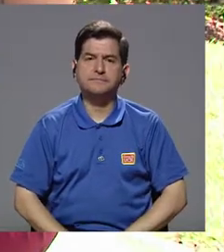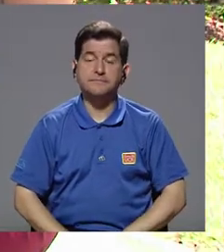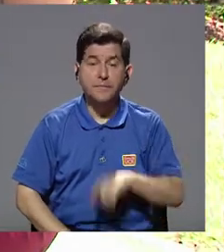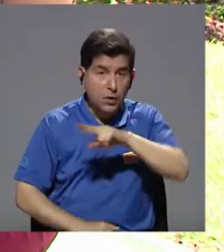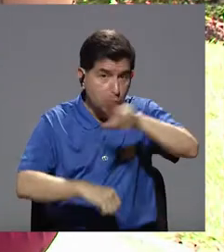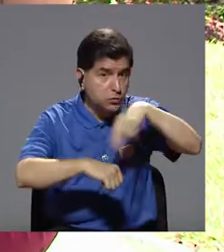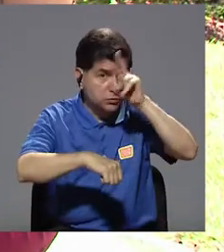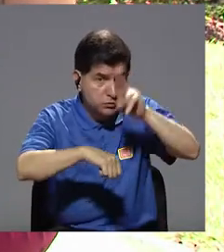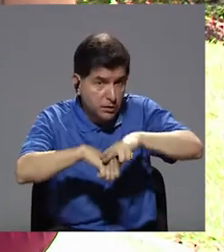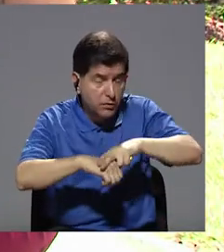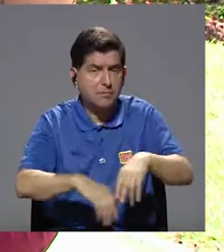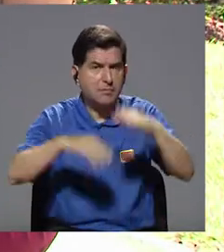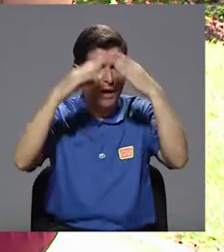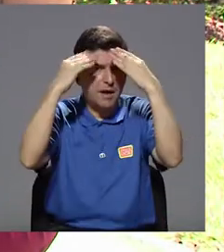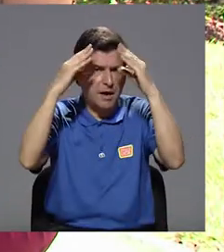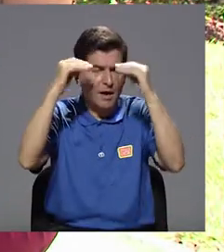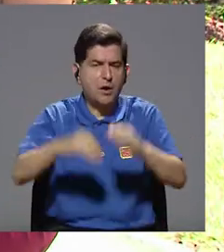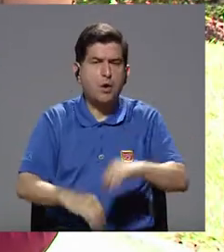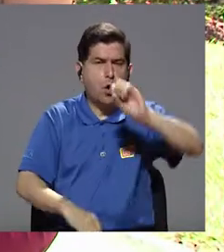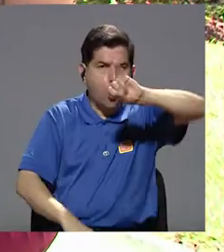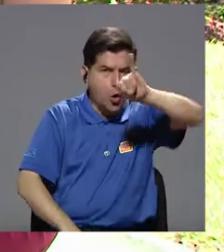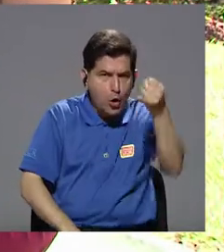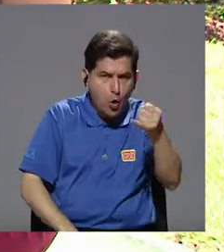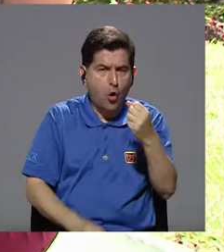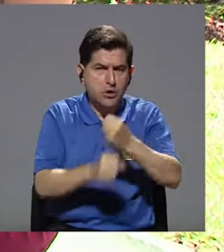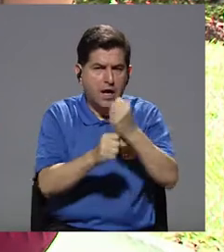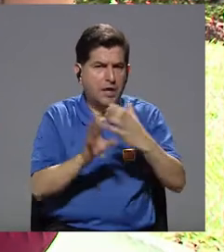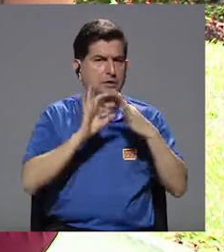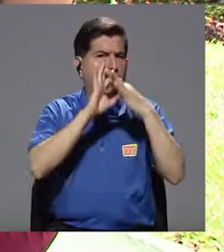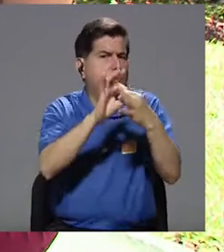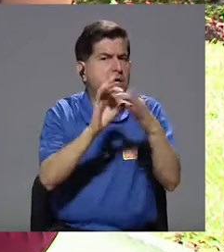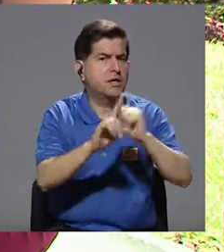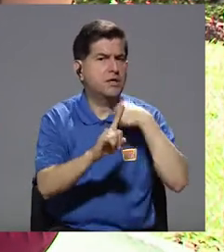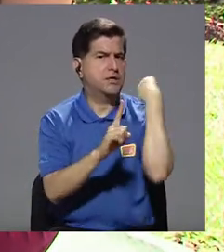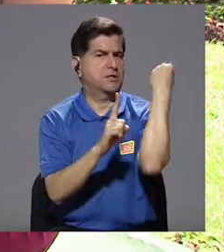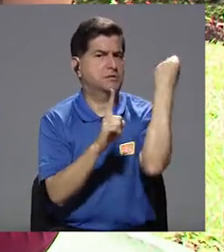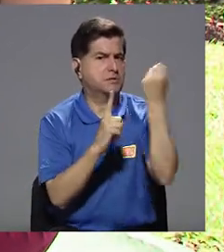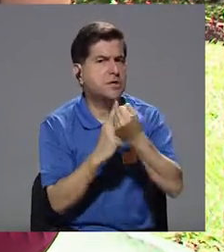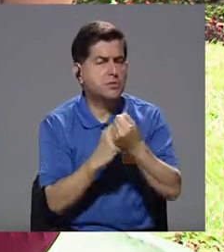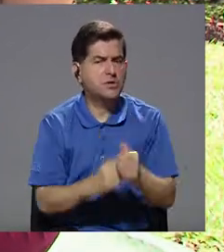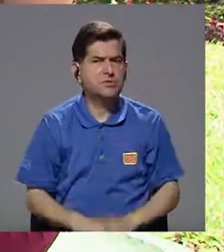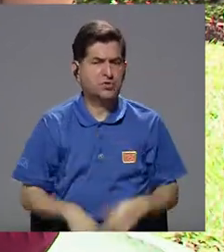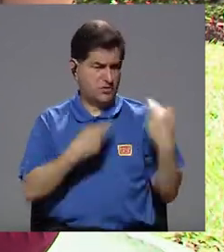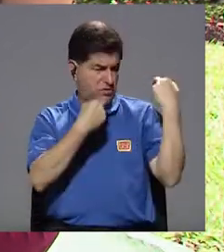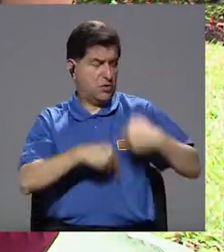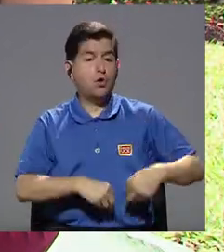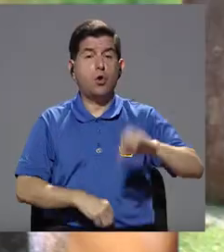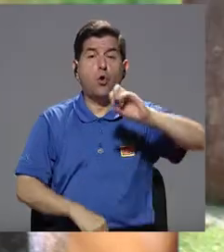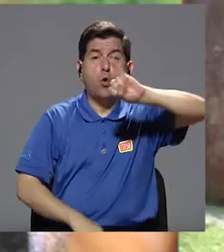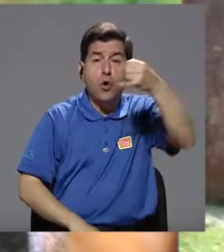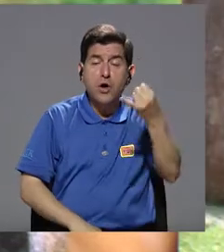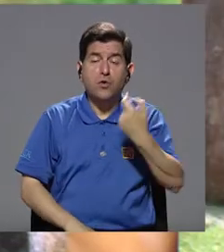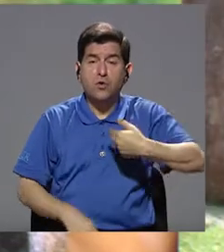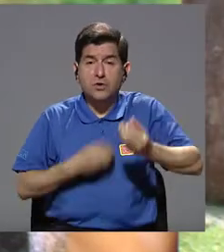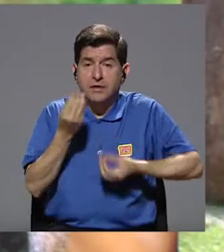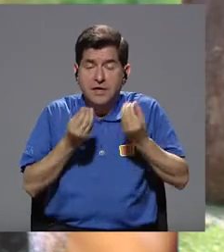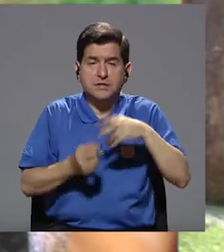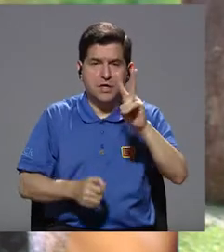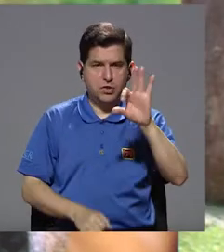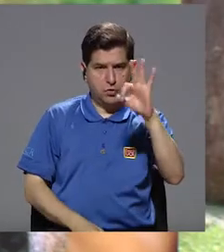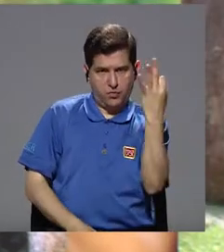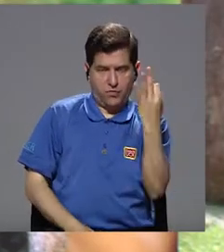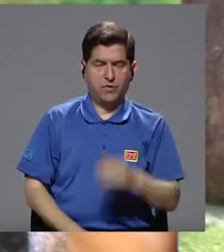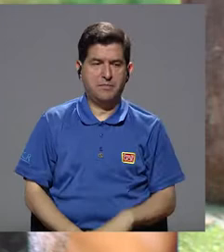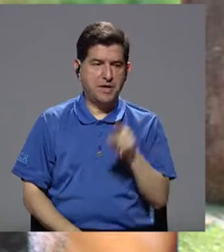¿Ustedes normalmente le reportan al OIJ, trabajan con ellos cuando hay situaciones de negligencia? Con el OIJ lo que hacemos son dos